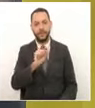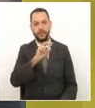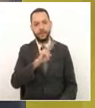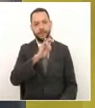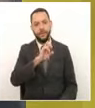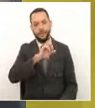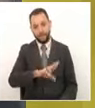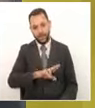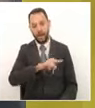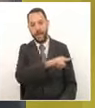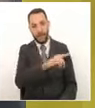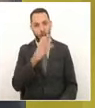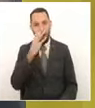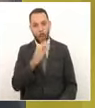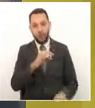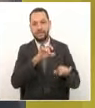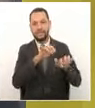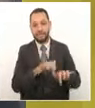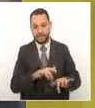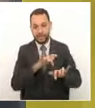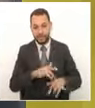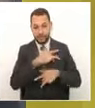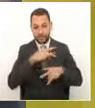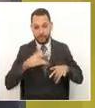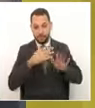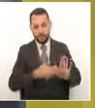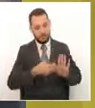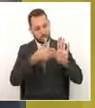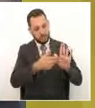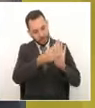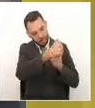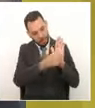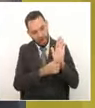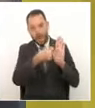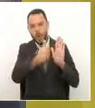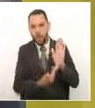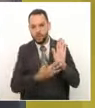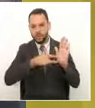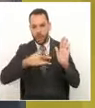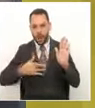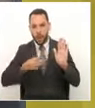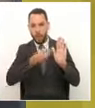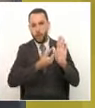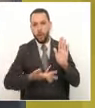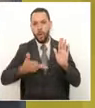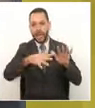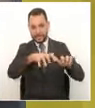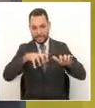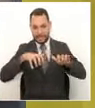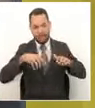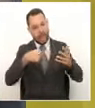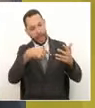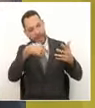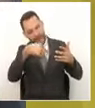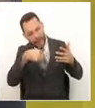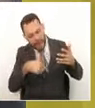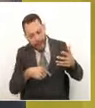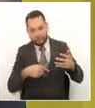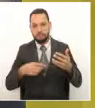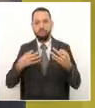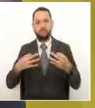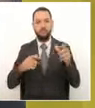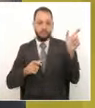se encuentra en la presentación del componente de salud frente a la Asamblea Departamental, pues está muy bien